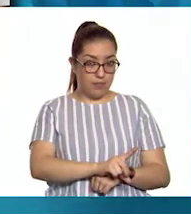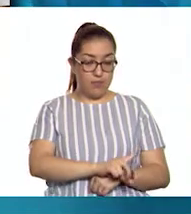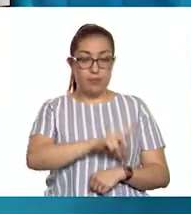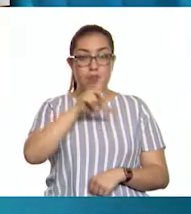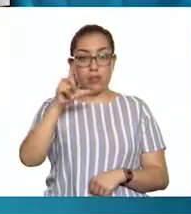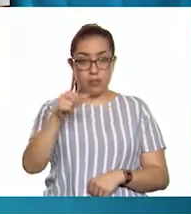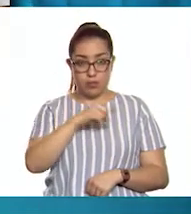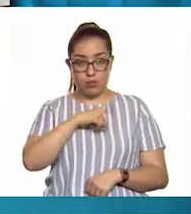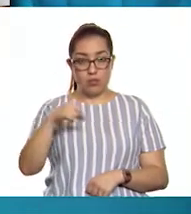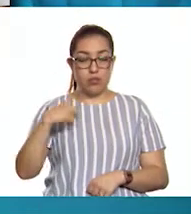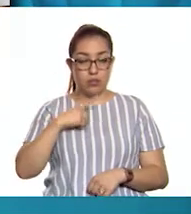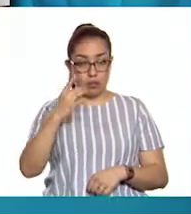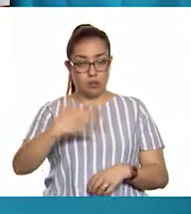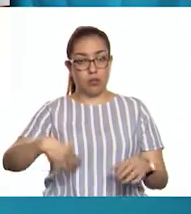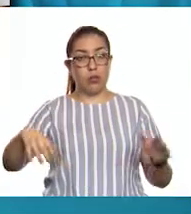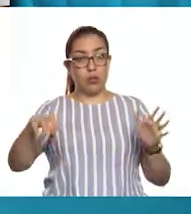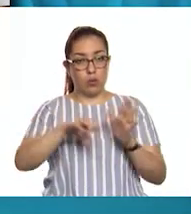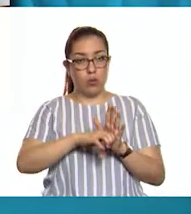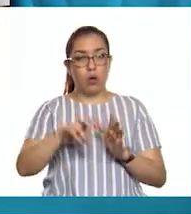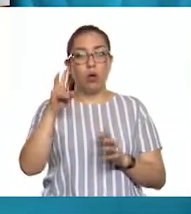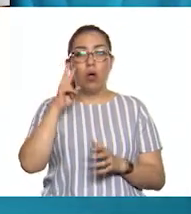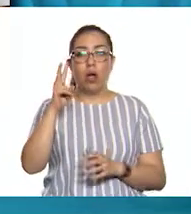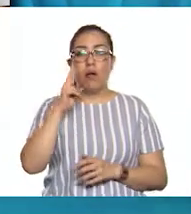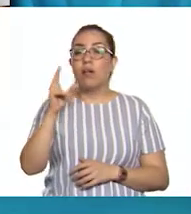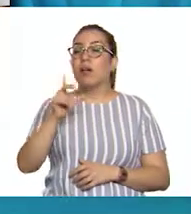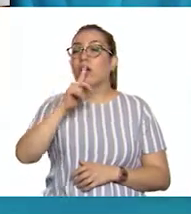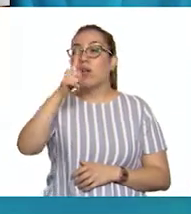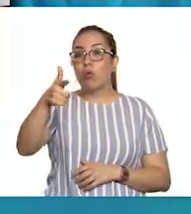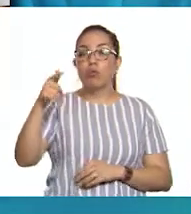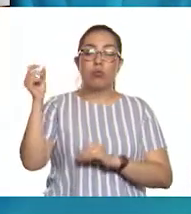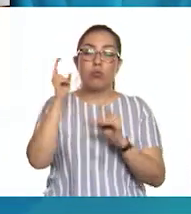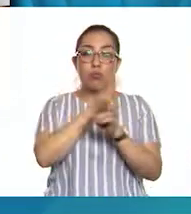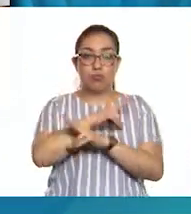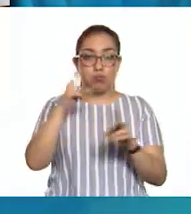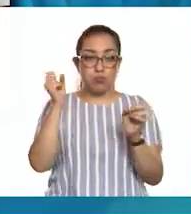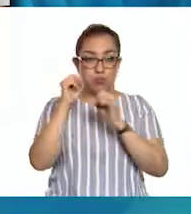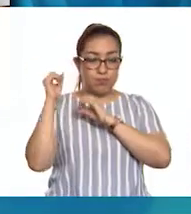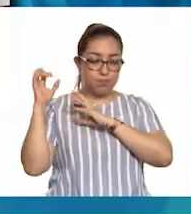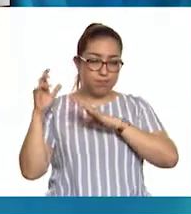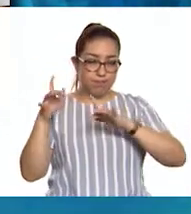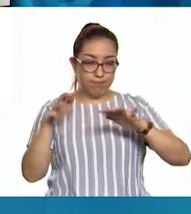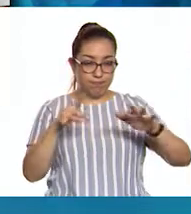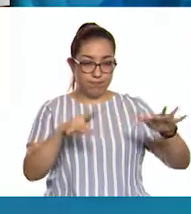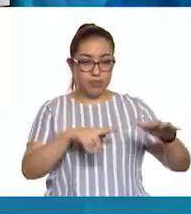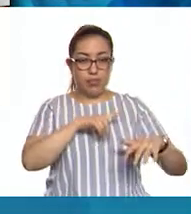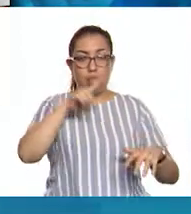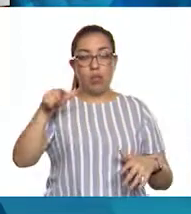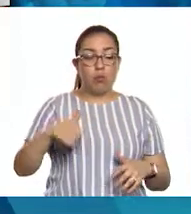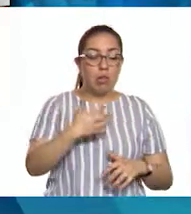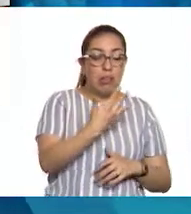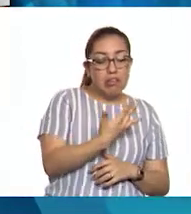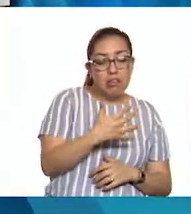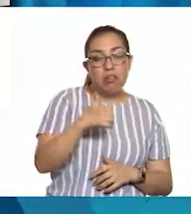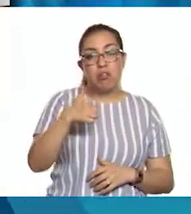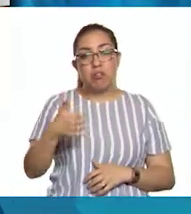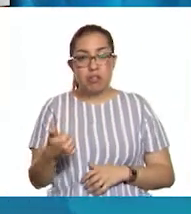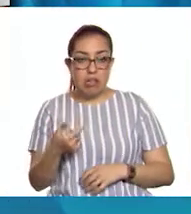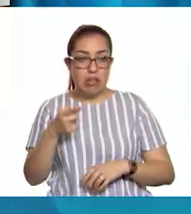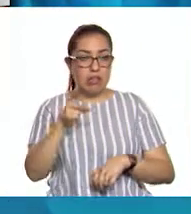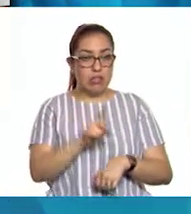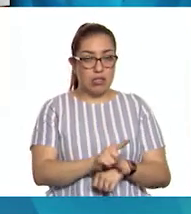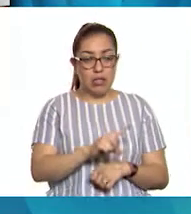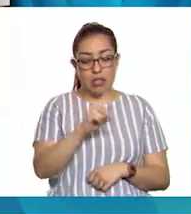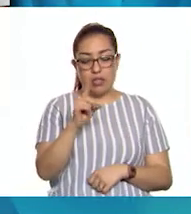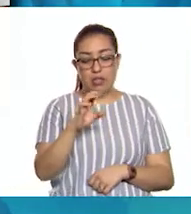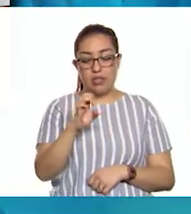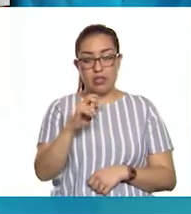abrir el cuarto para que entre algo de aire y luz, con lo que es de cinco o seis días más o menos, las setas